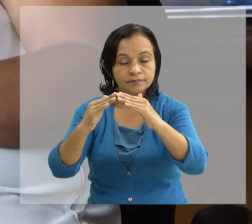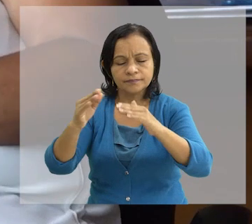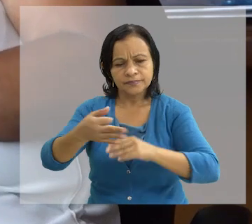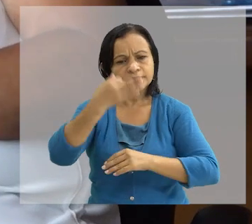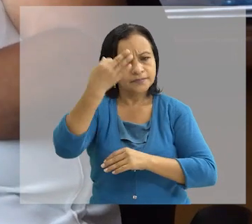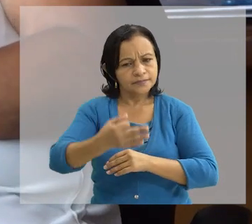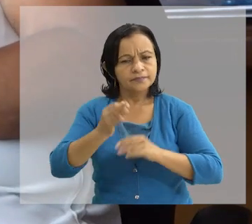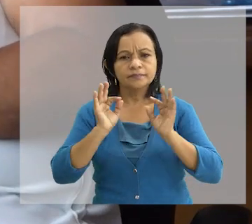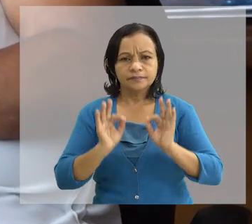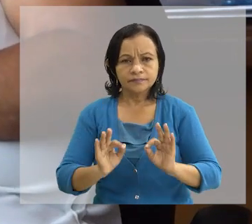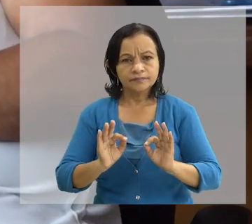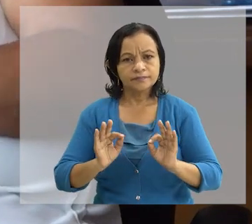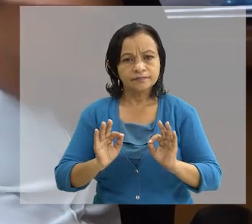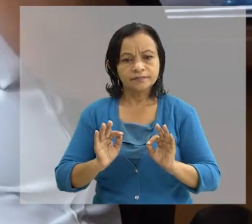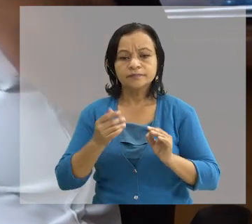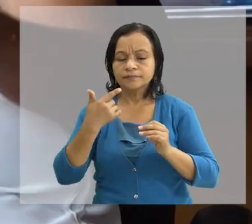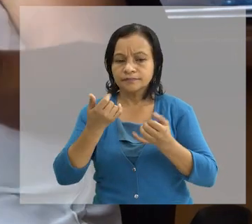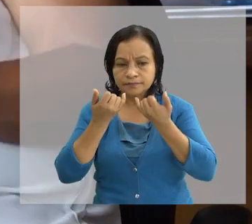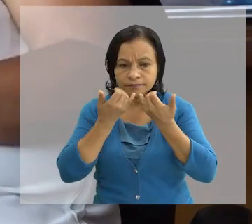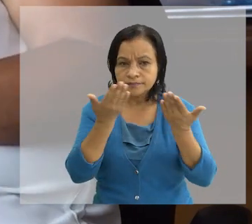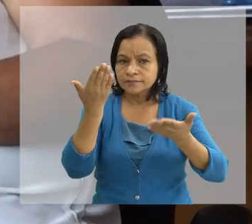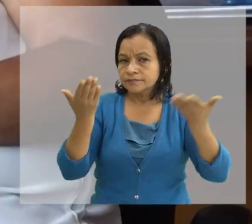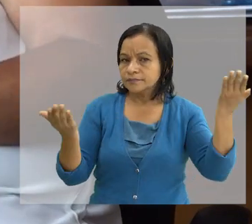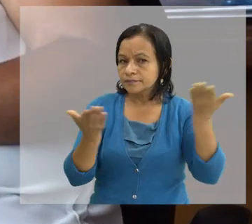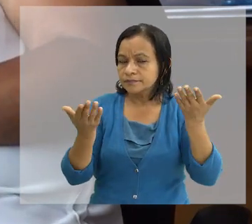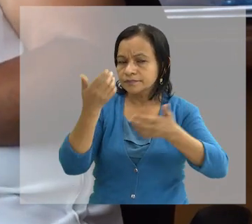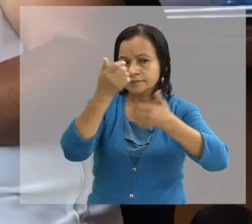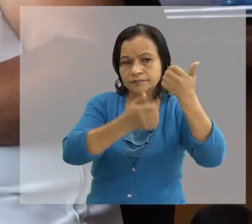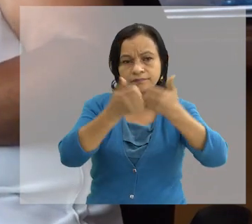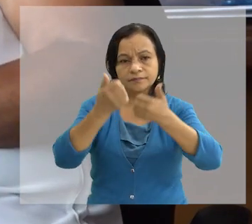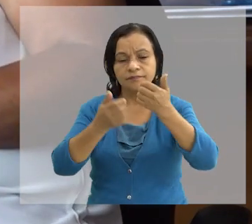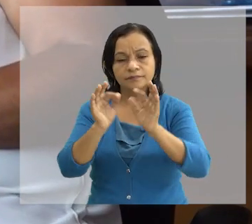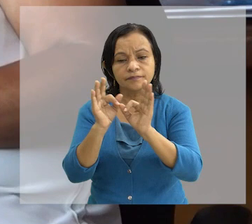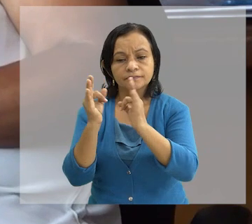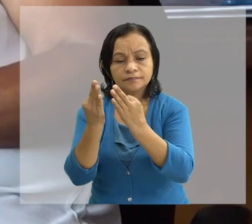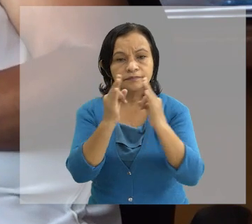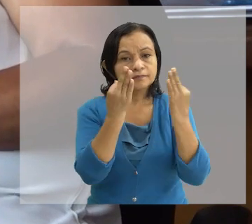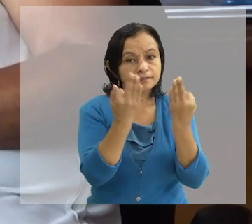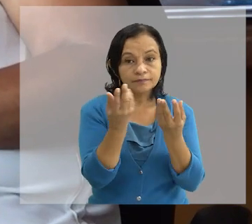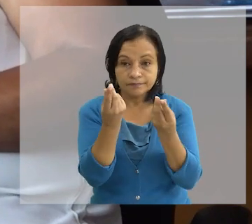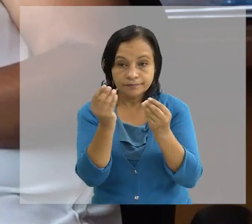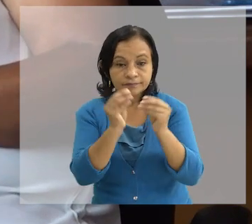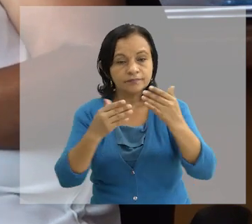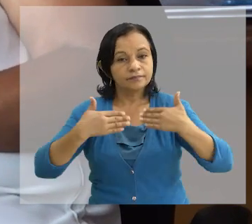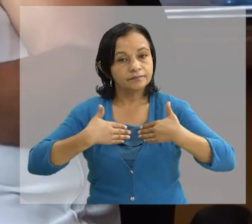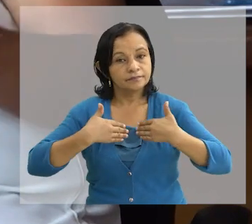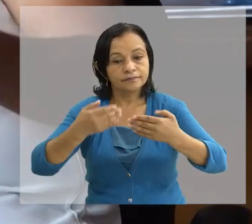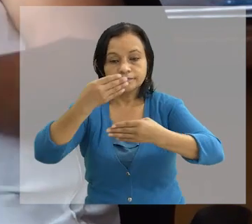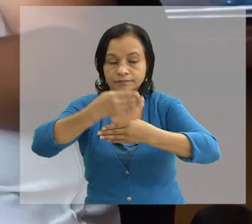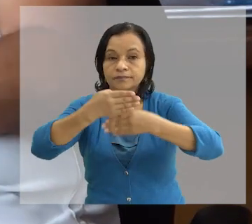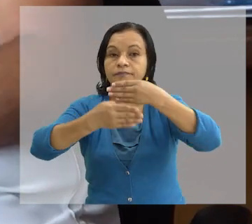seguros Y darles a conocer Cómo afecta A la familia A la economía A la salud A la